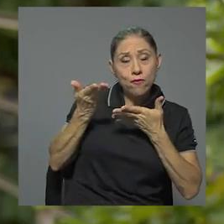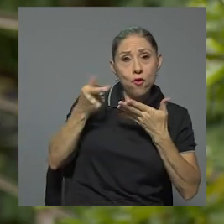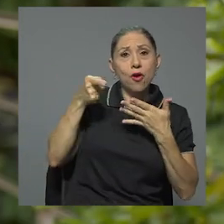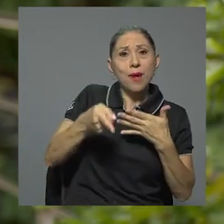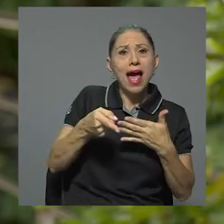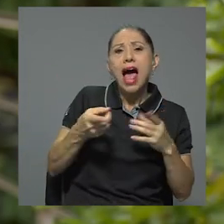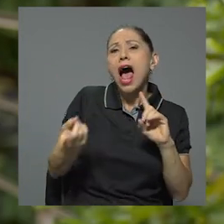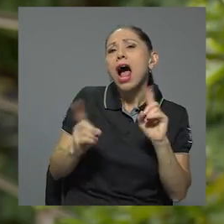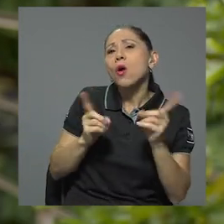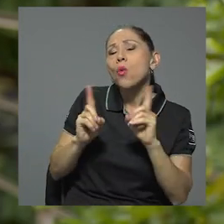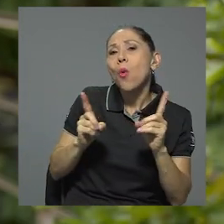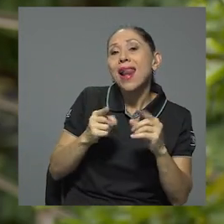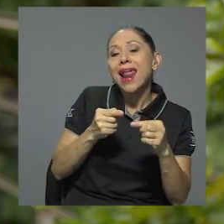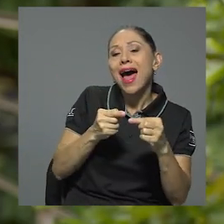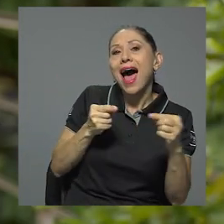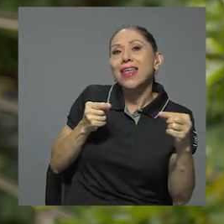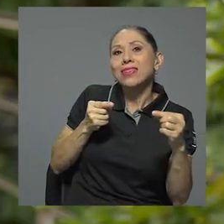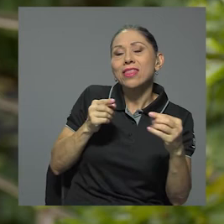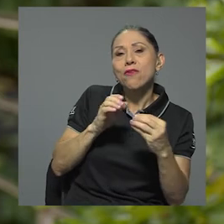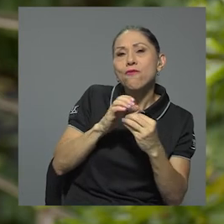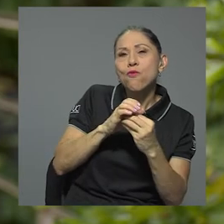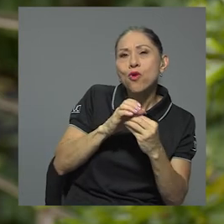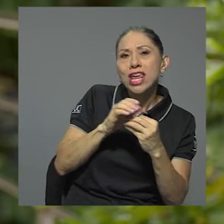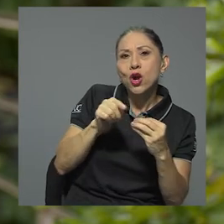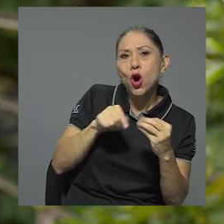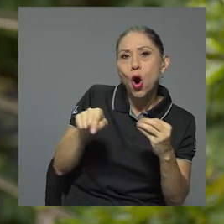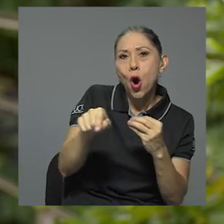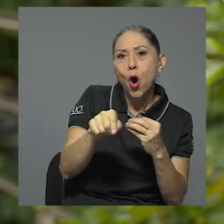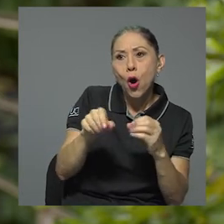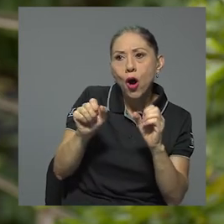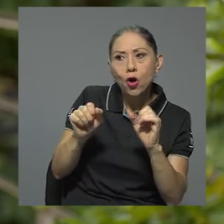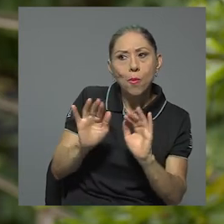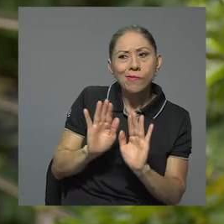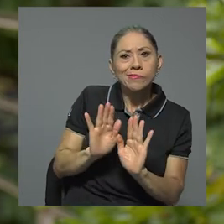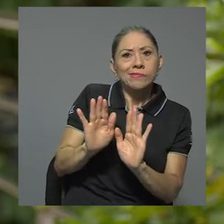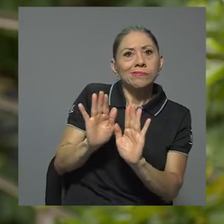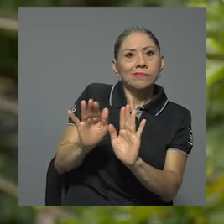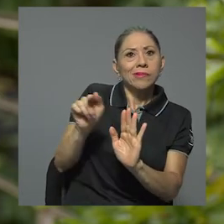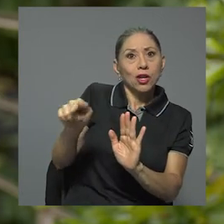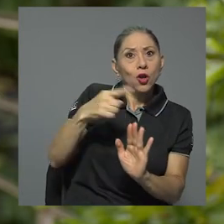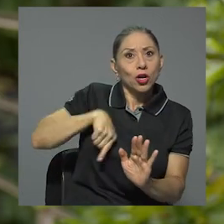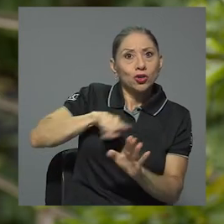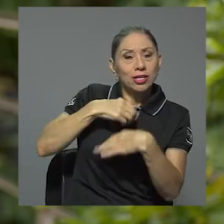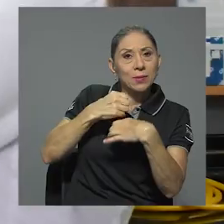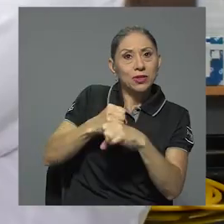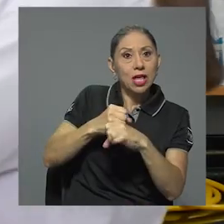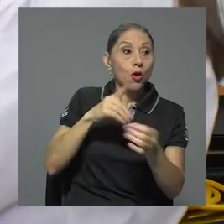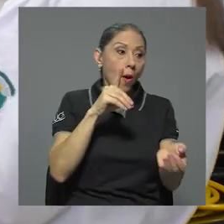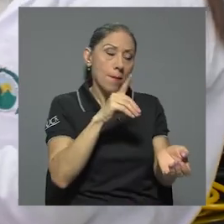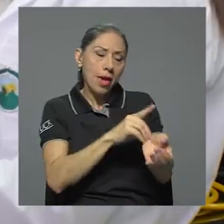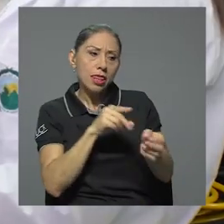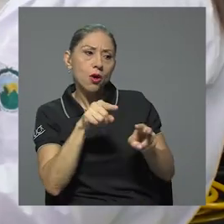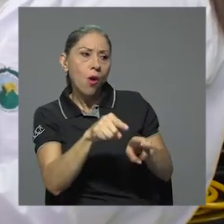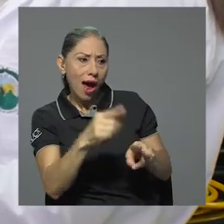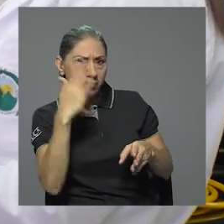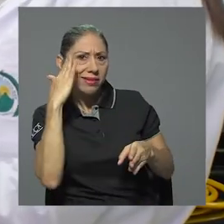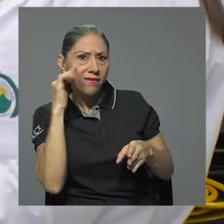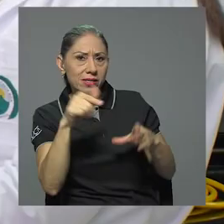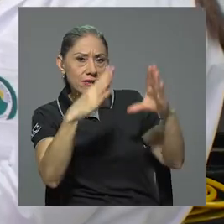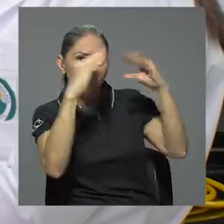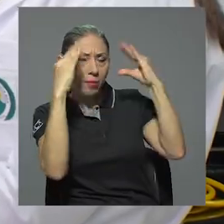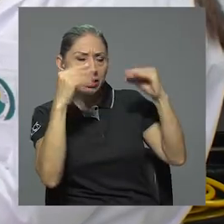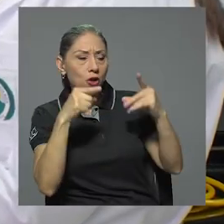es sensible o resistente los hongos que estamos aislando. Esta información es útil para el médico porque le da